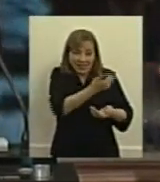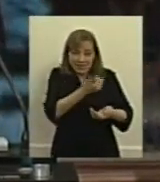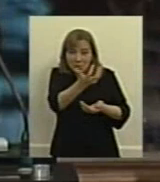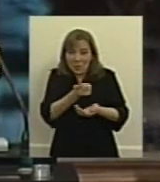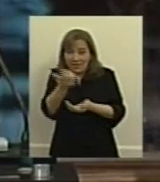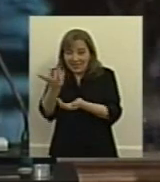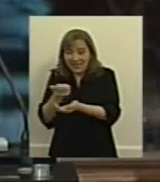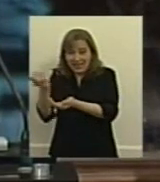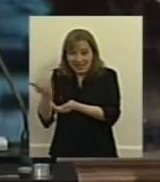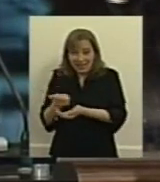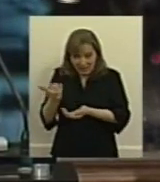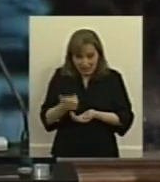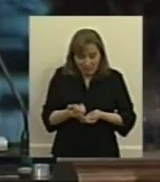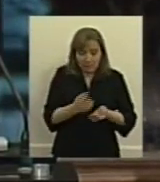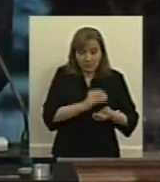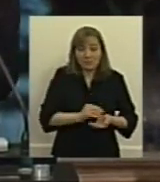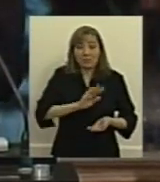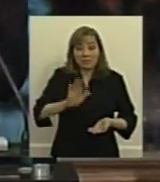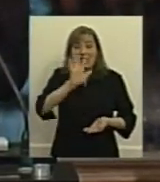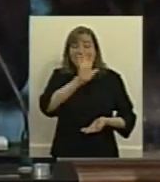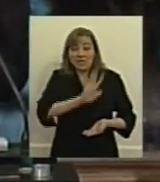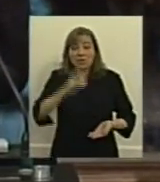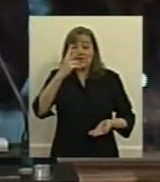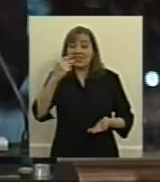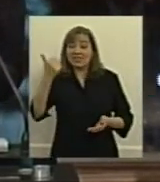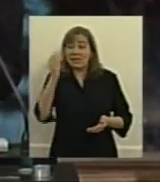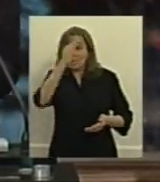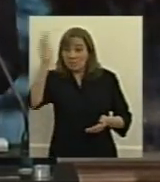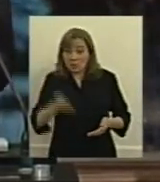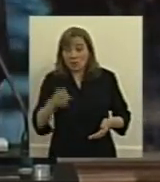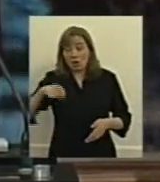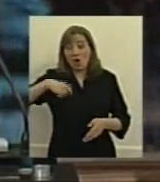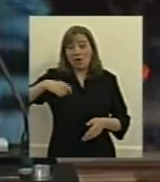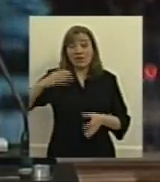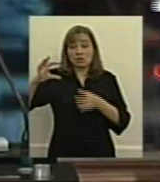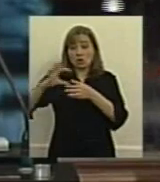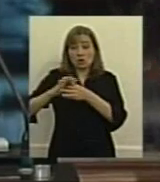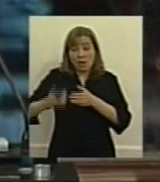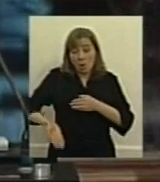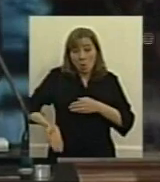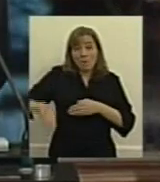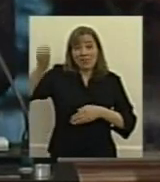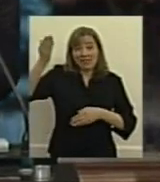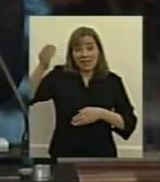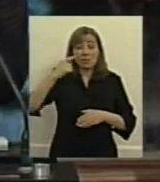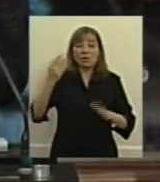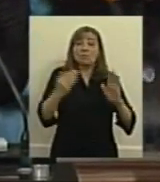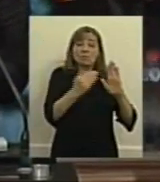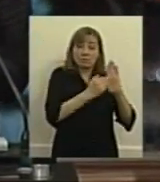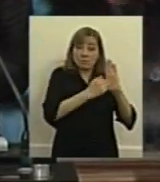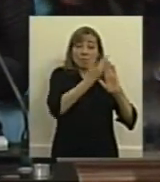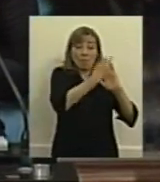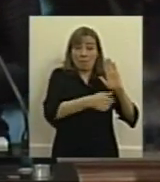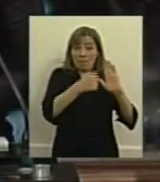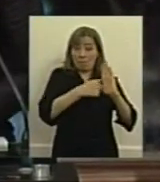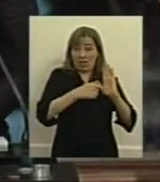buen incremento 526% que han tenido las obras sociales se debe al modelo y a decisiones